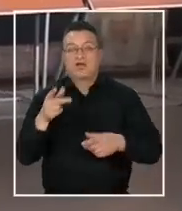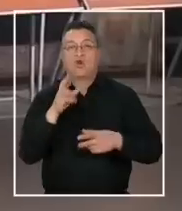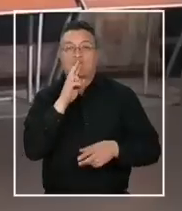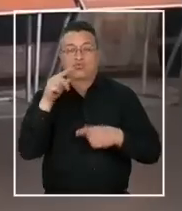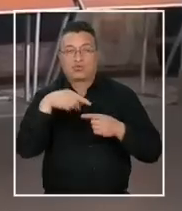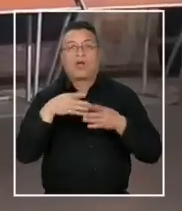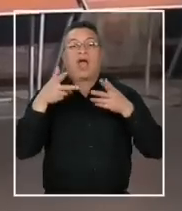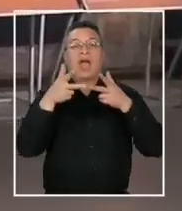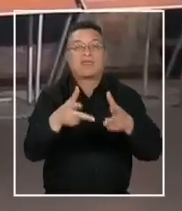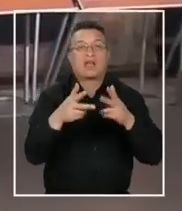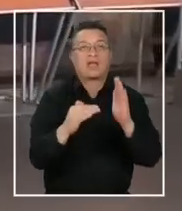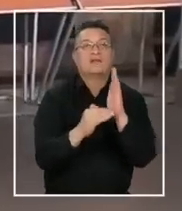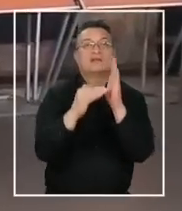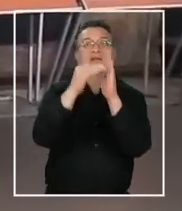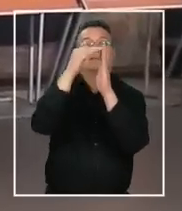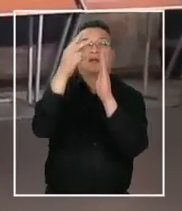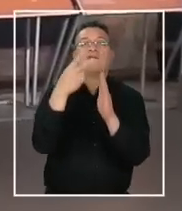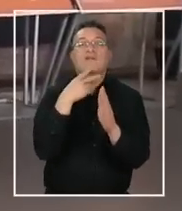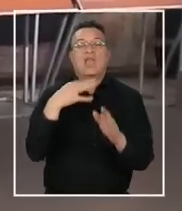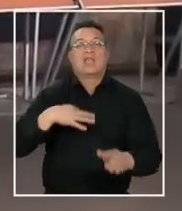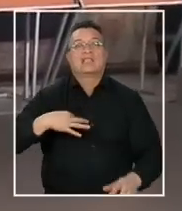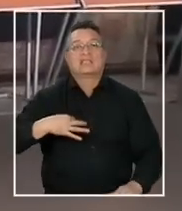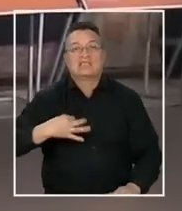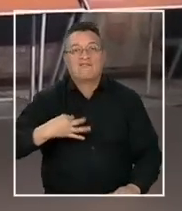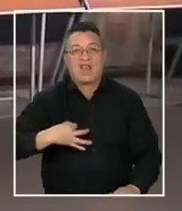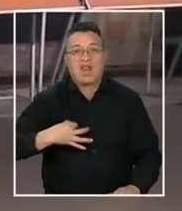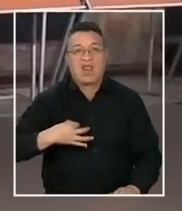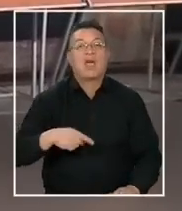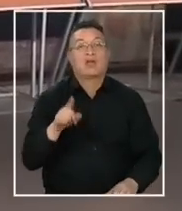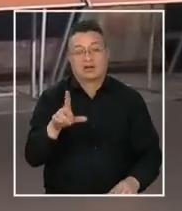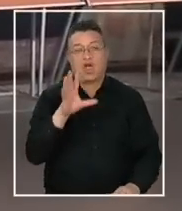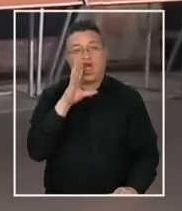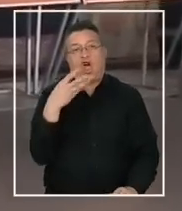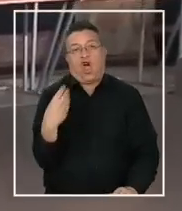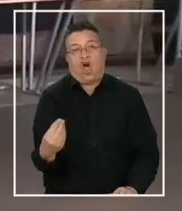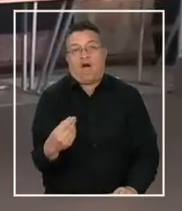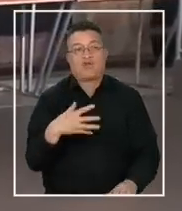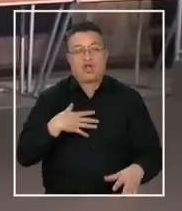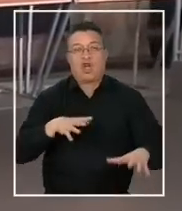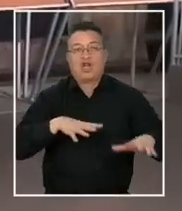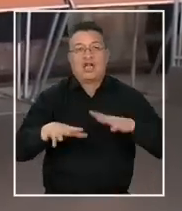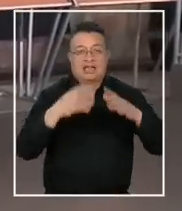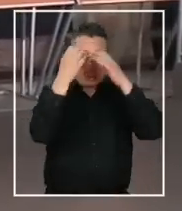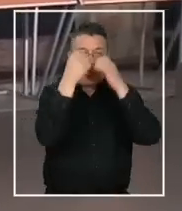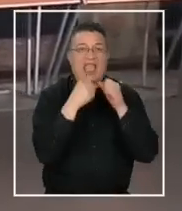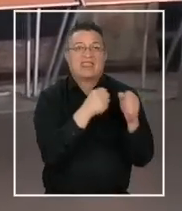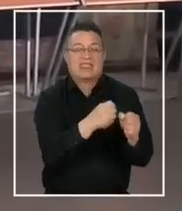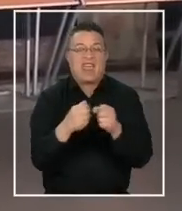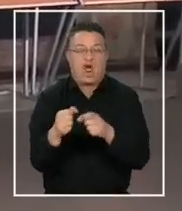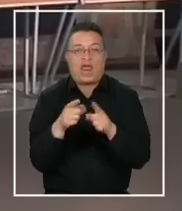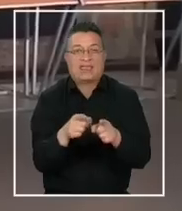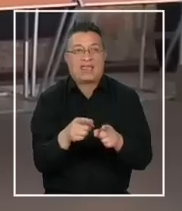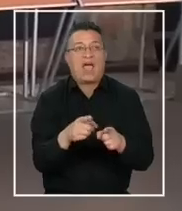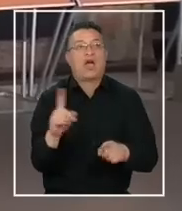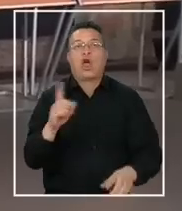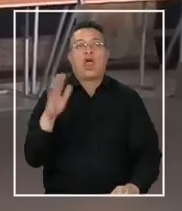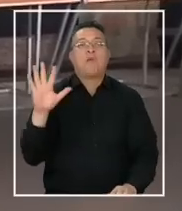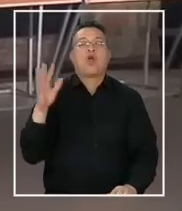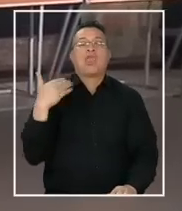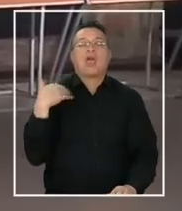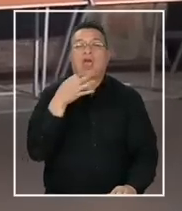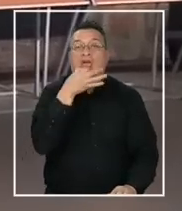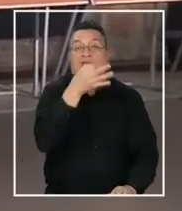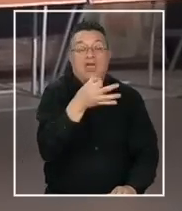ataques a edificios residenciales. Esto es, por supuesto, una clara señal de actividades terroristas. No importa lo que digamos,